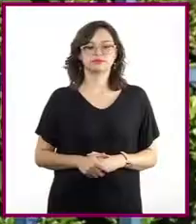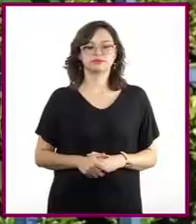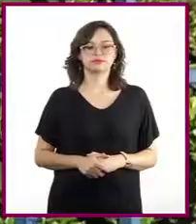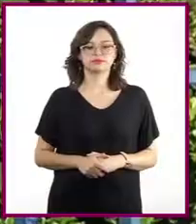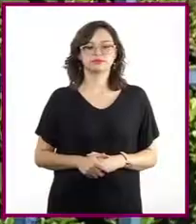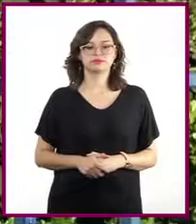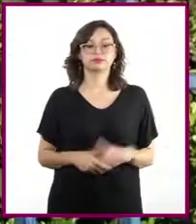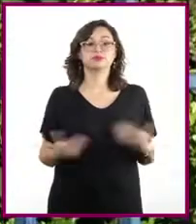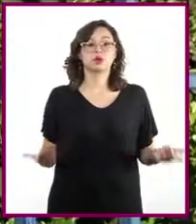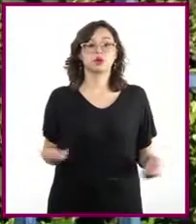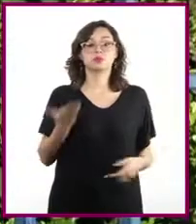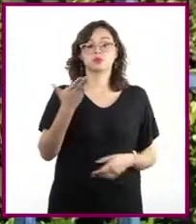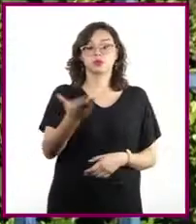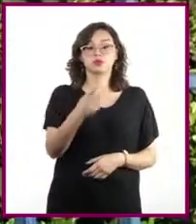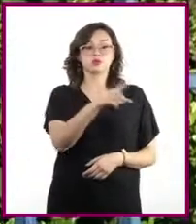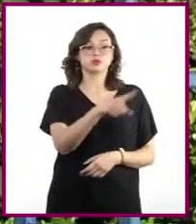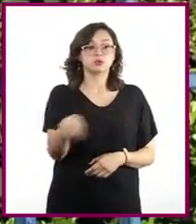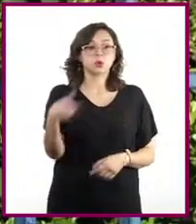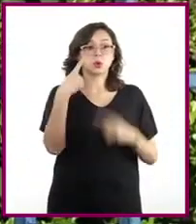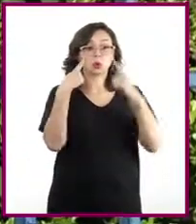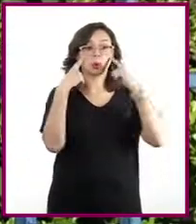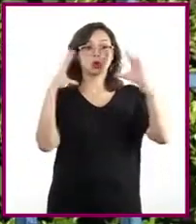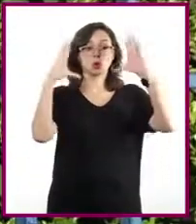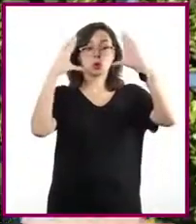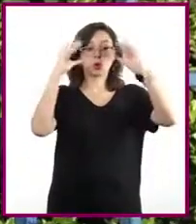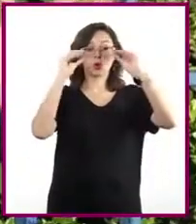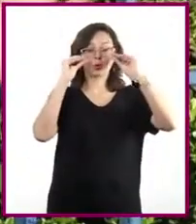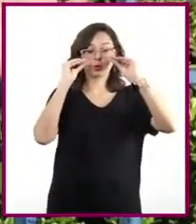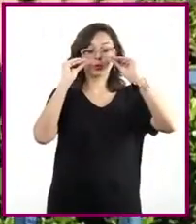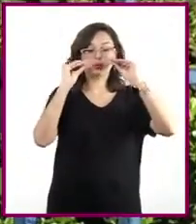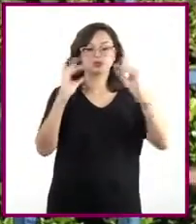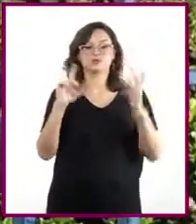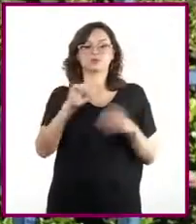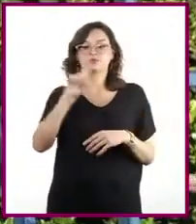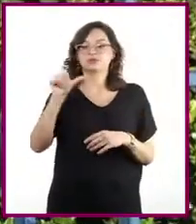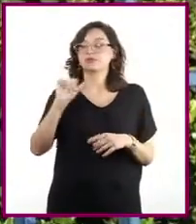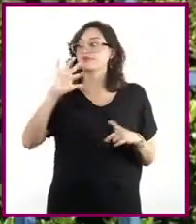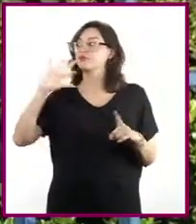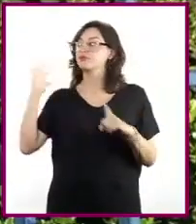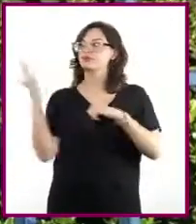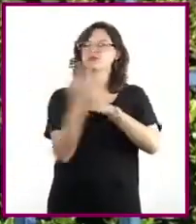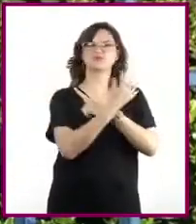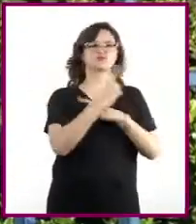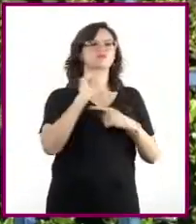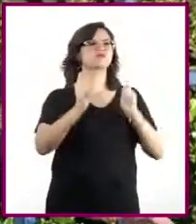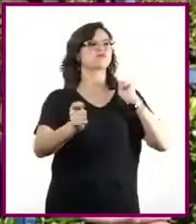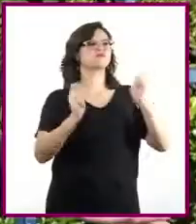Les pido que cerremos los ojos e intenten distinguir todo lo que hay a su alrededor.